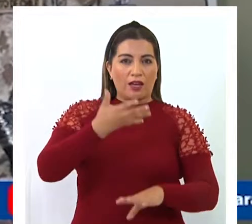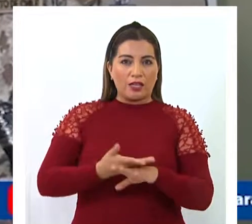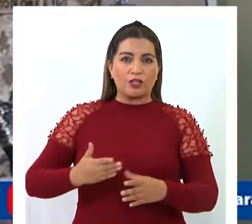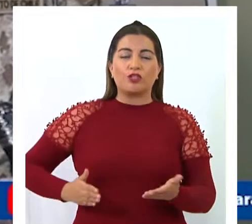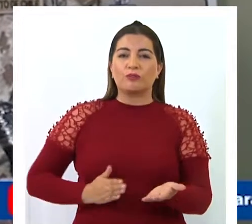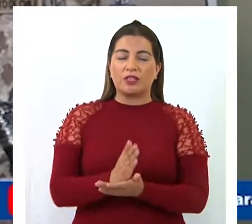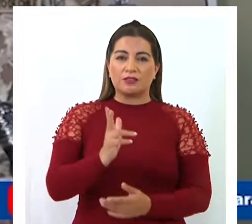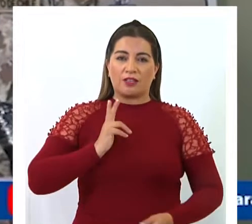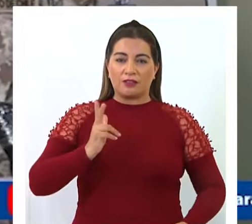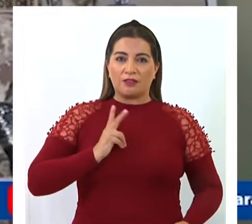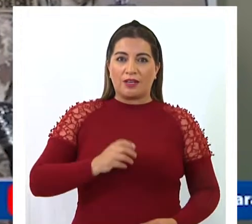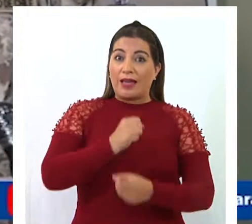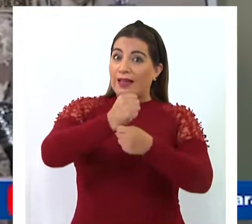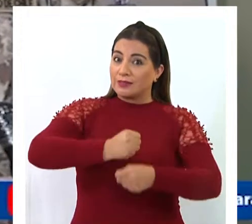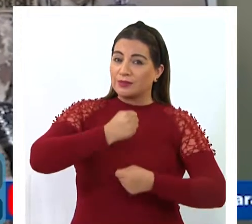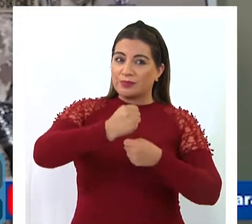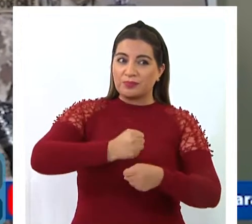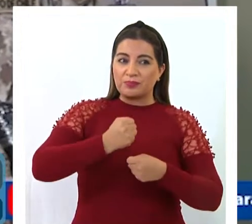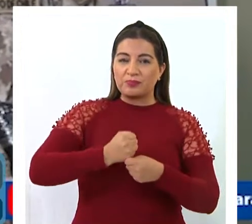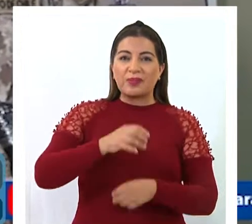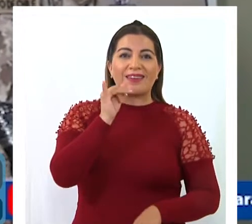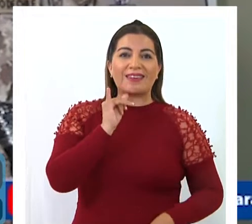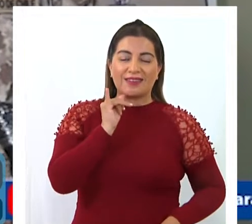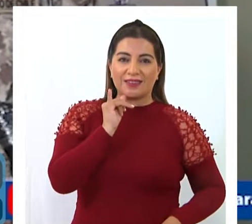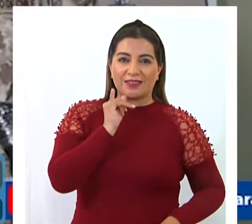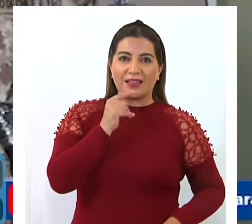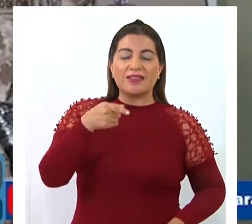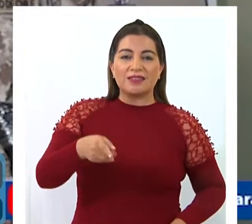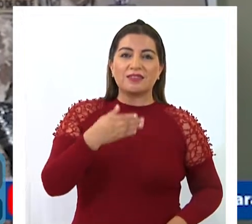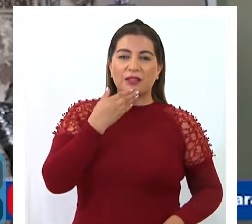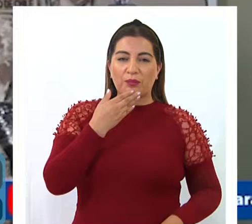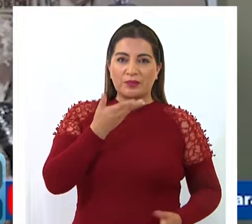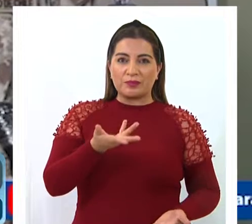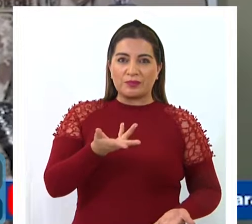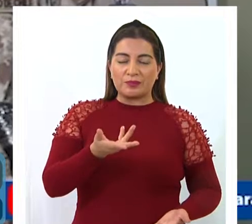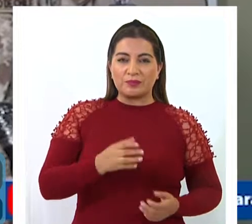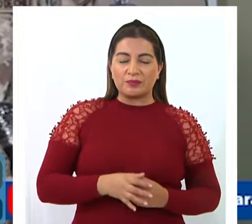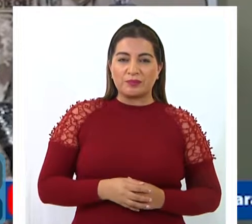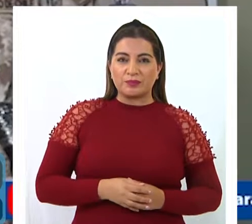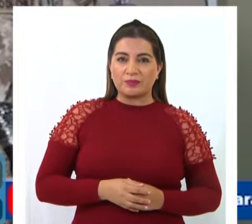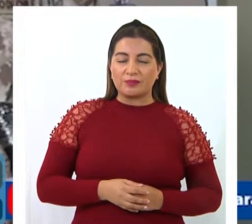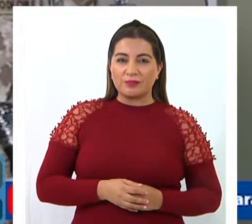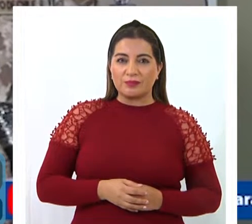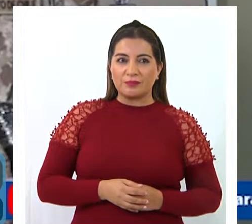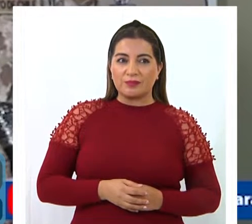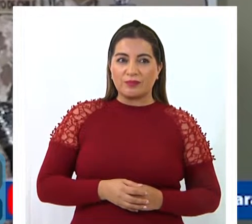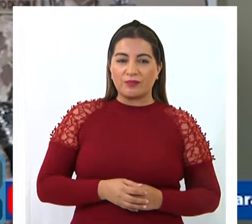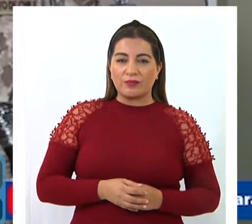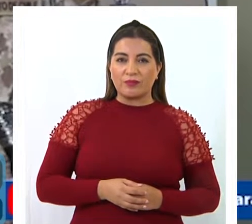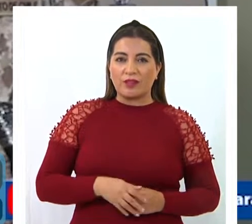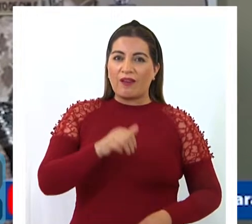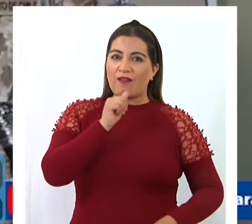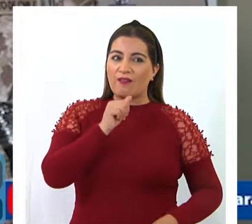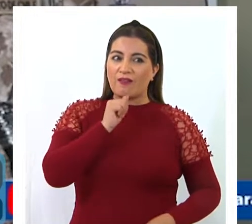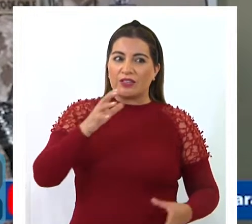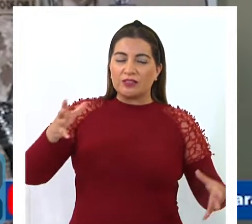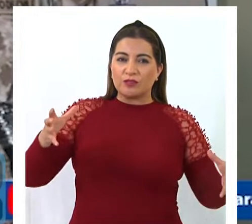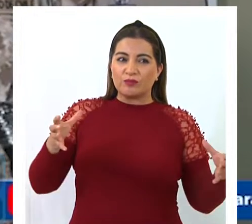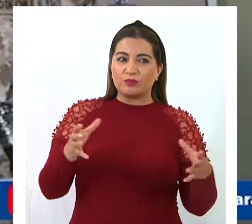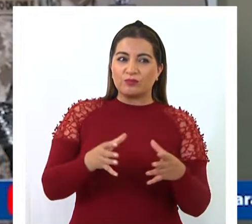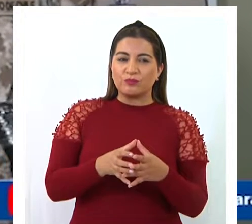al inicio oficial, el patrullaje montado en la ciudad de Iquique, los cuales estaban pendientes debido a la falta de un equipamiento